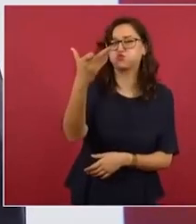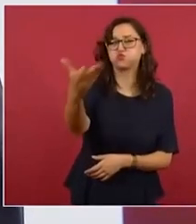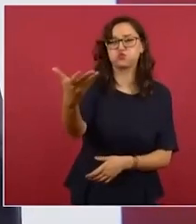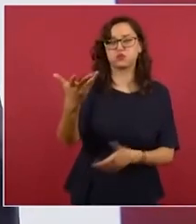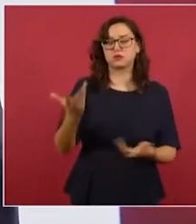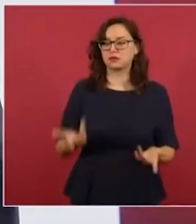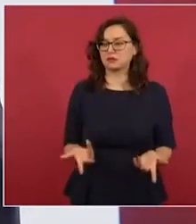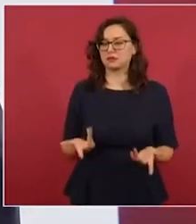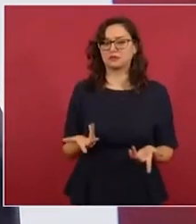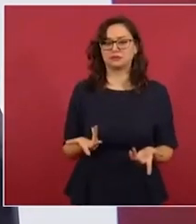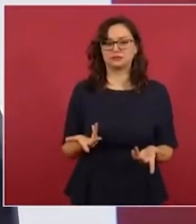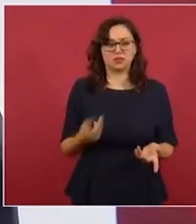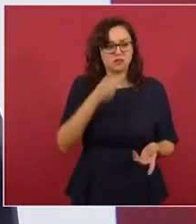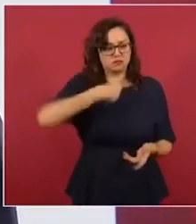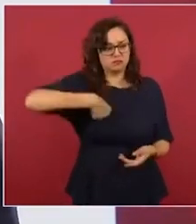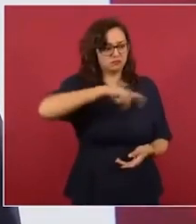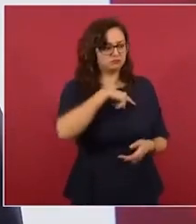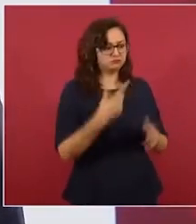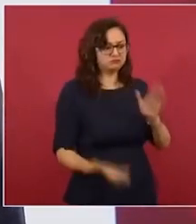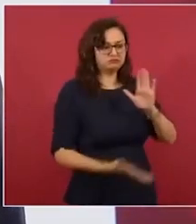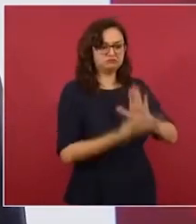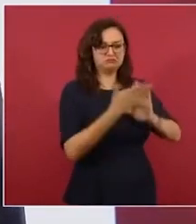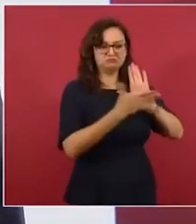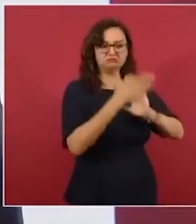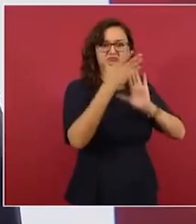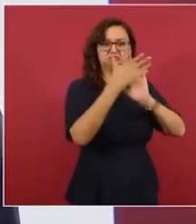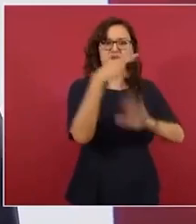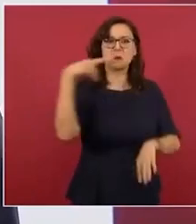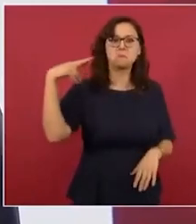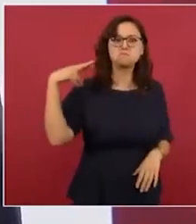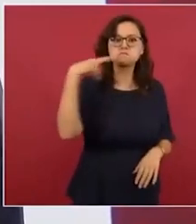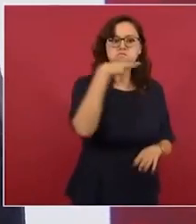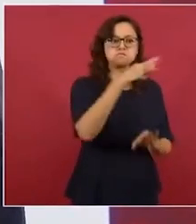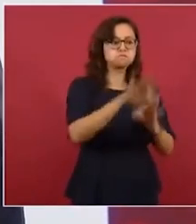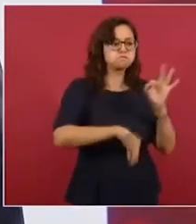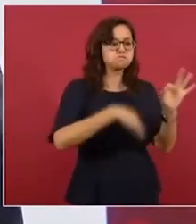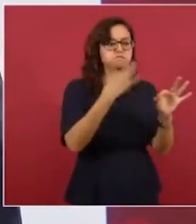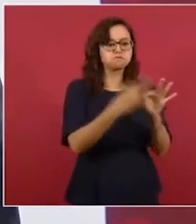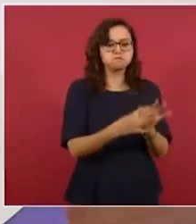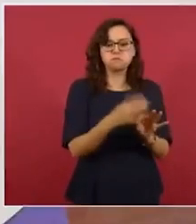nos ahorramos 125 mil millones de pesos.